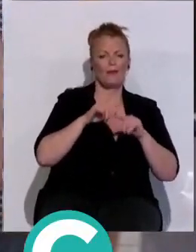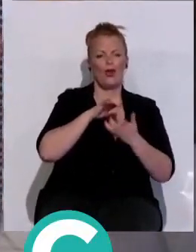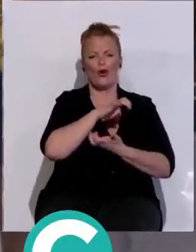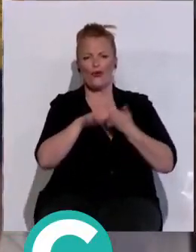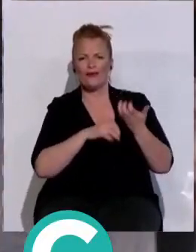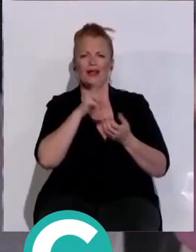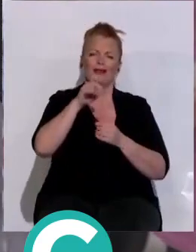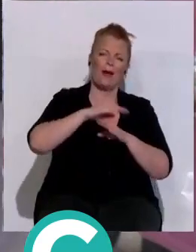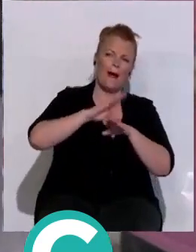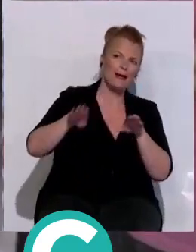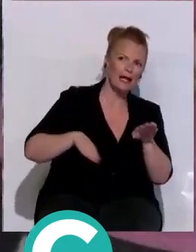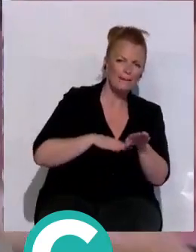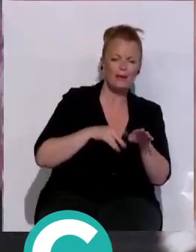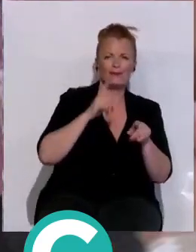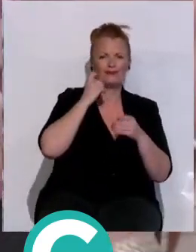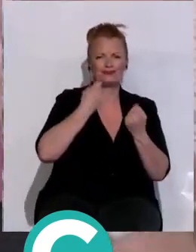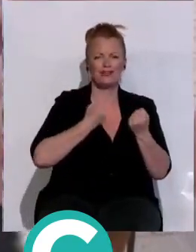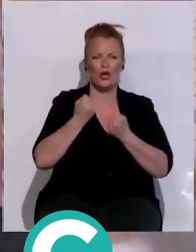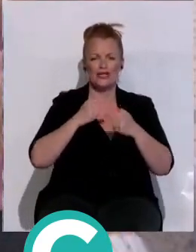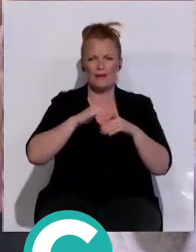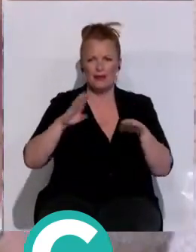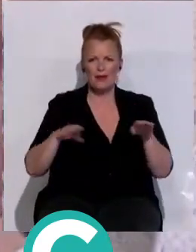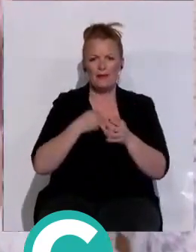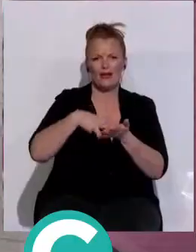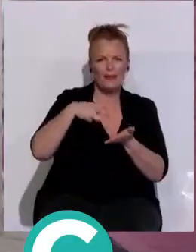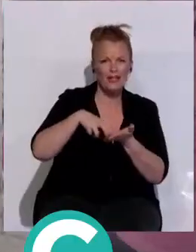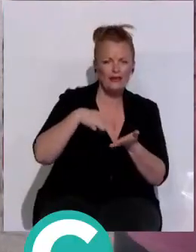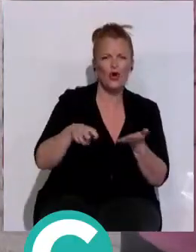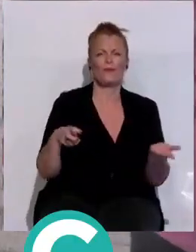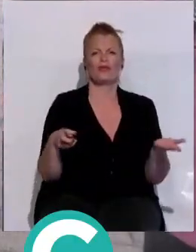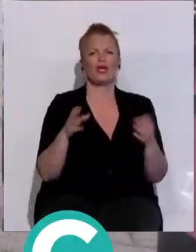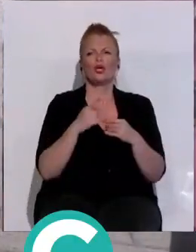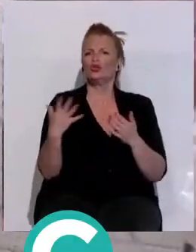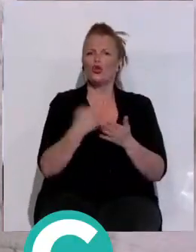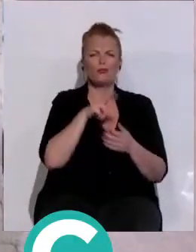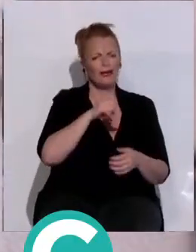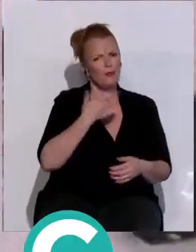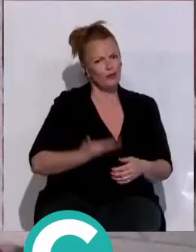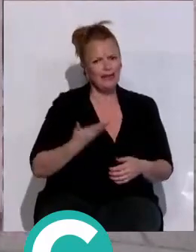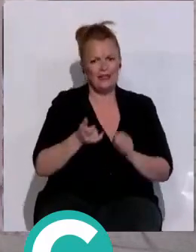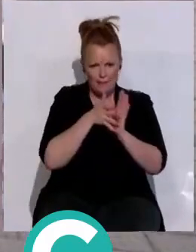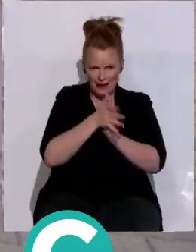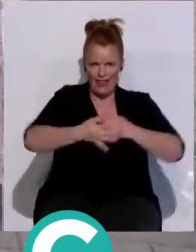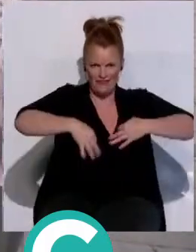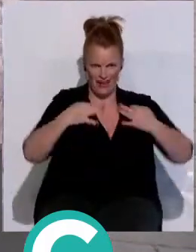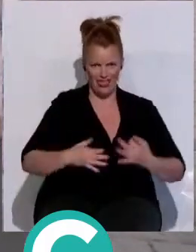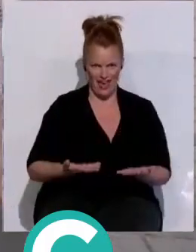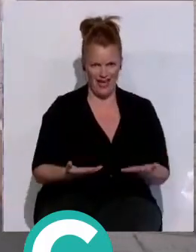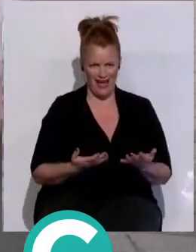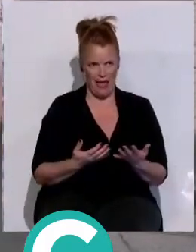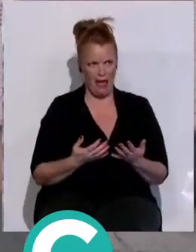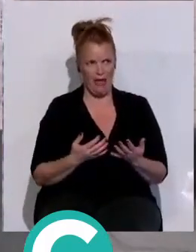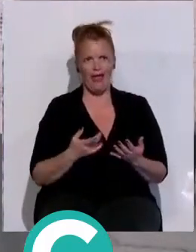mejorar Cádiz con sus propuestas realistas. Propuestas con las que quieren mejorar la vida de los gaditanos y, sobre todo, centradas en los